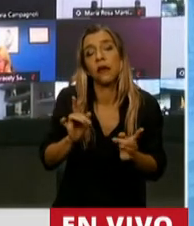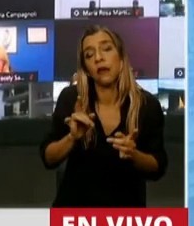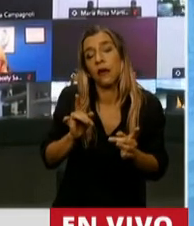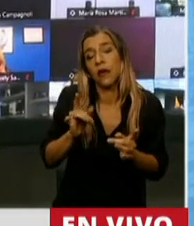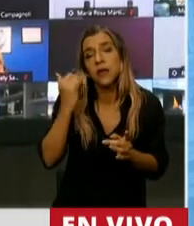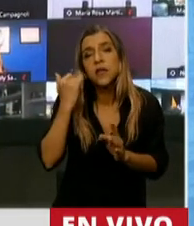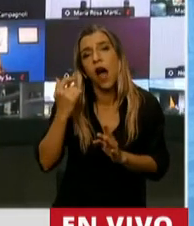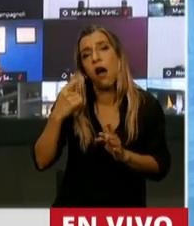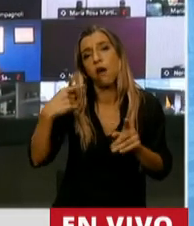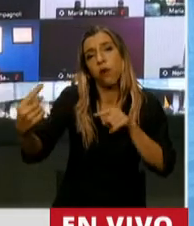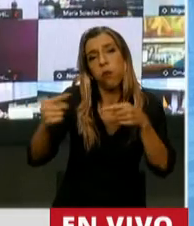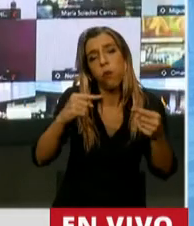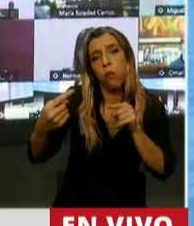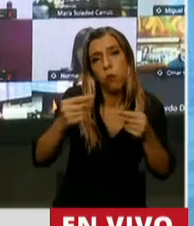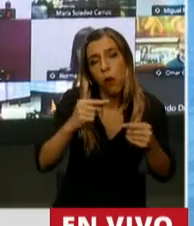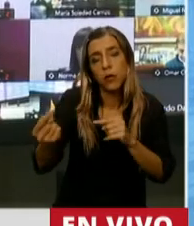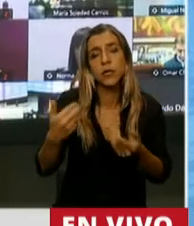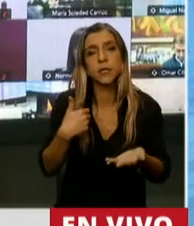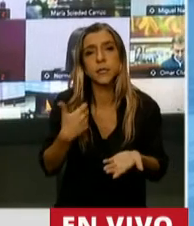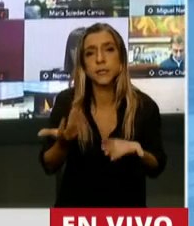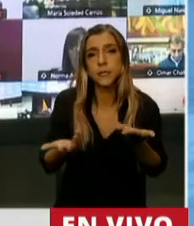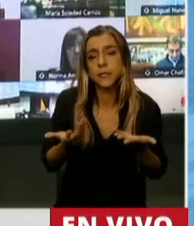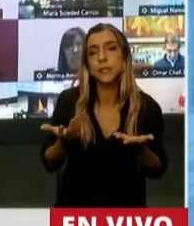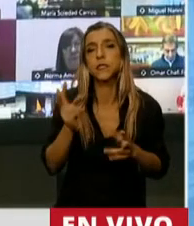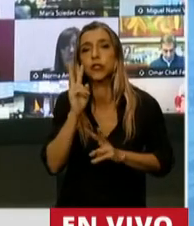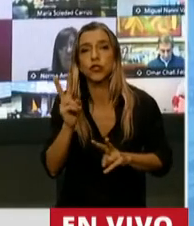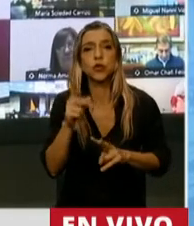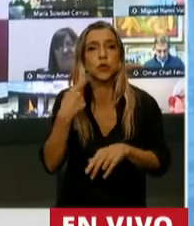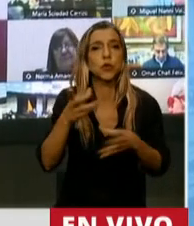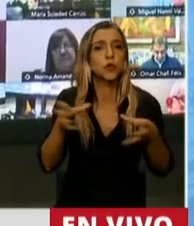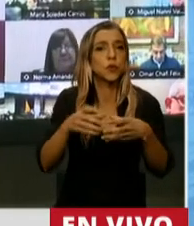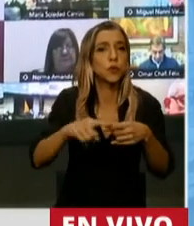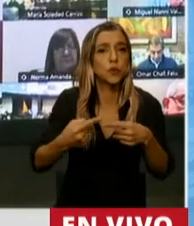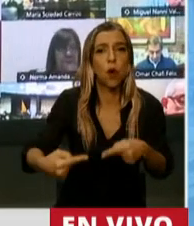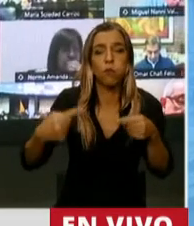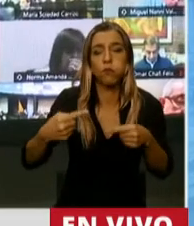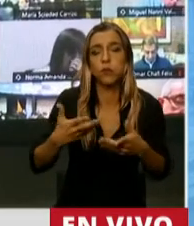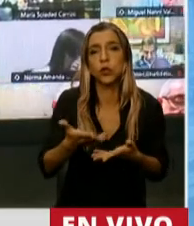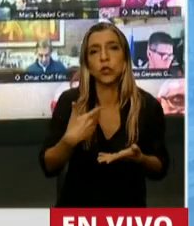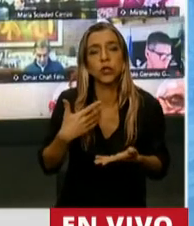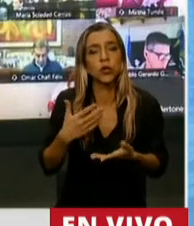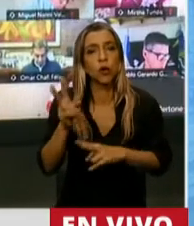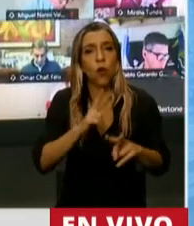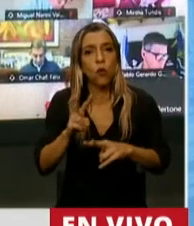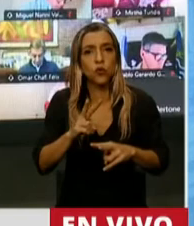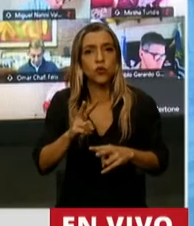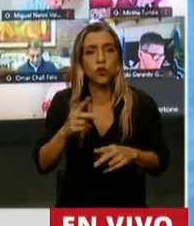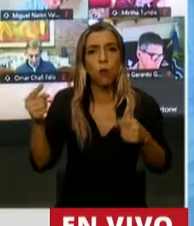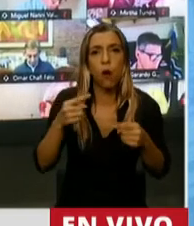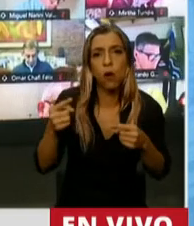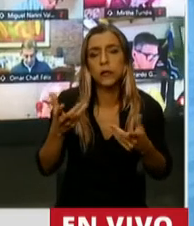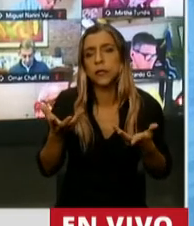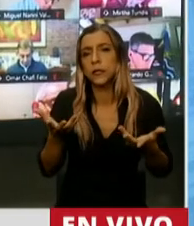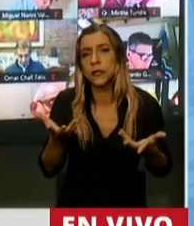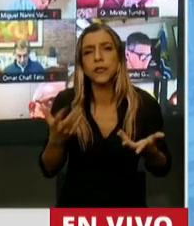vueltas y todos estos desconciertos por parte de la oposición, creo que le encontré la vuelta